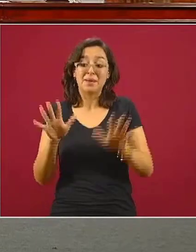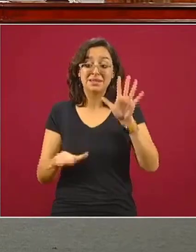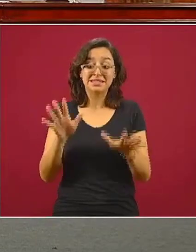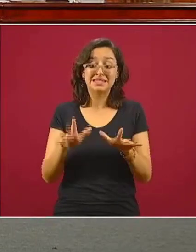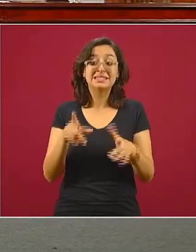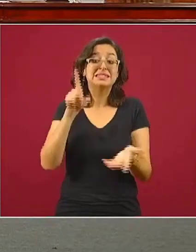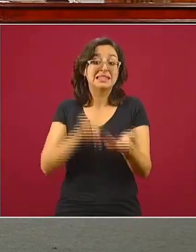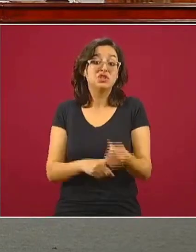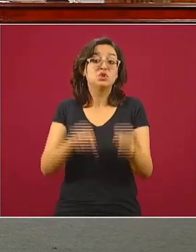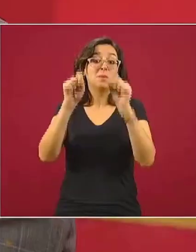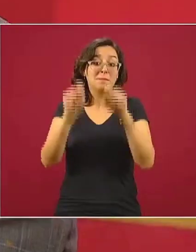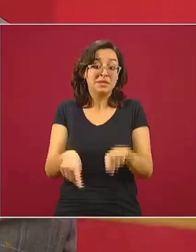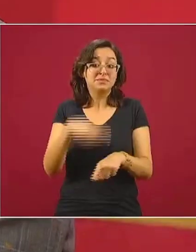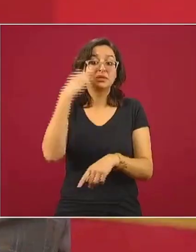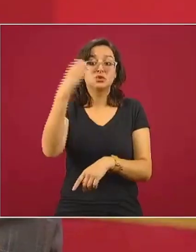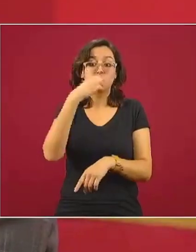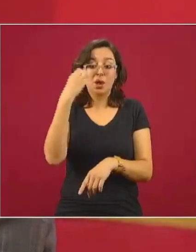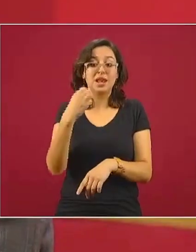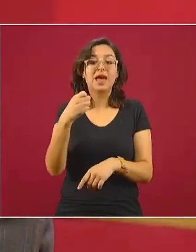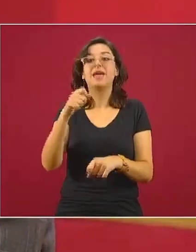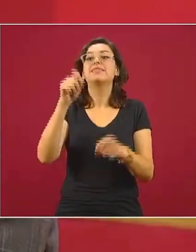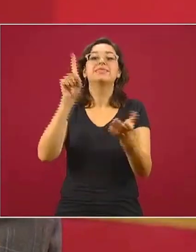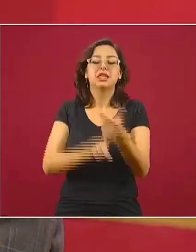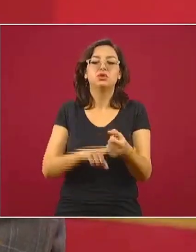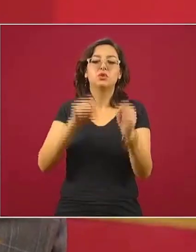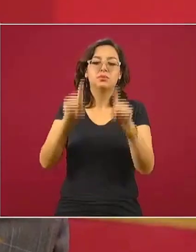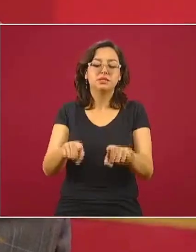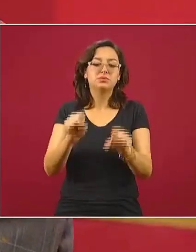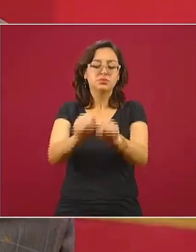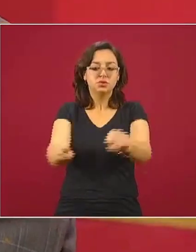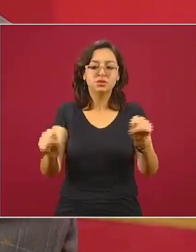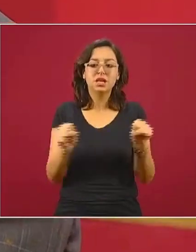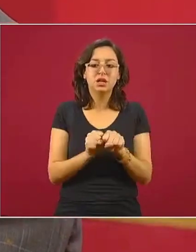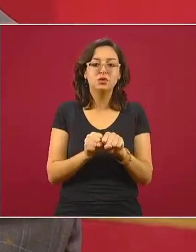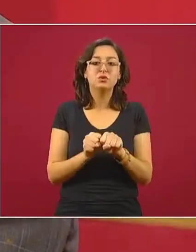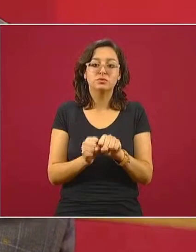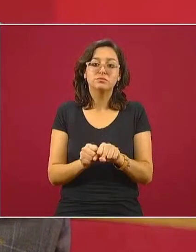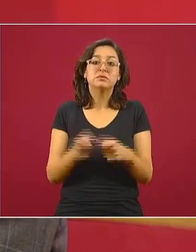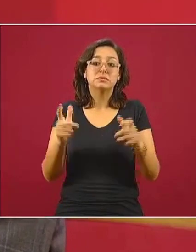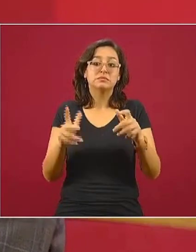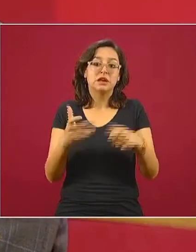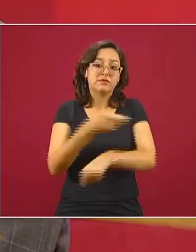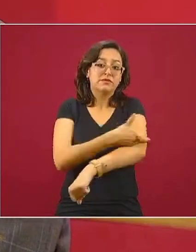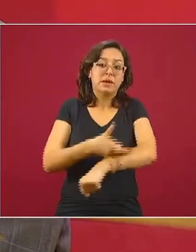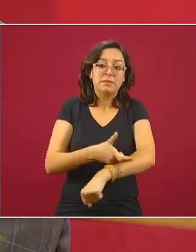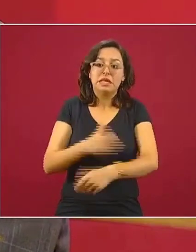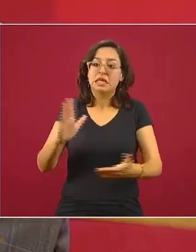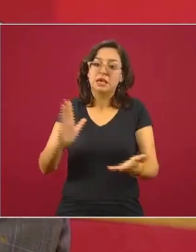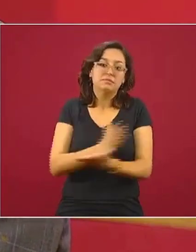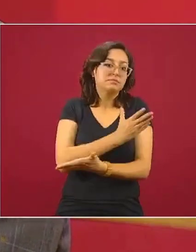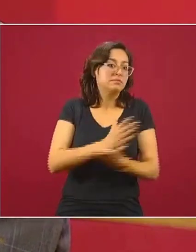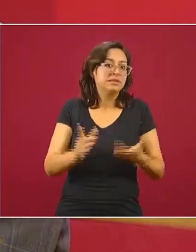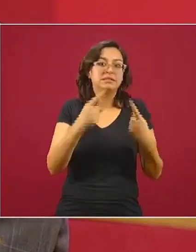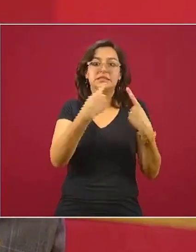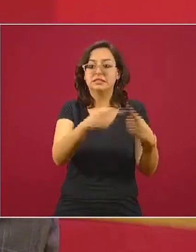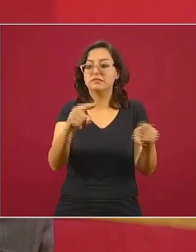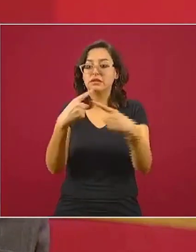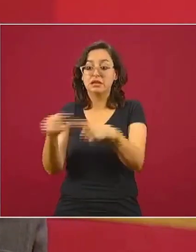dentro de un mismo salón de clase las familias tienen comportamientos también diferenciados hay quienes